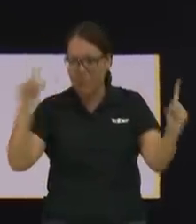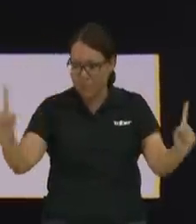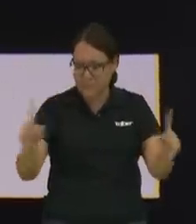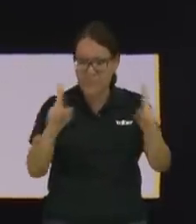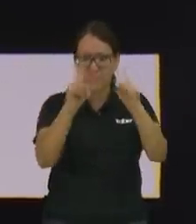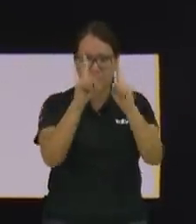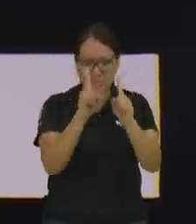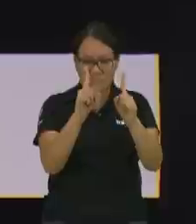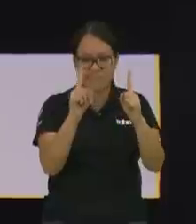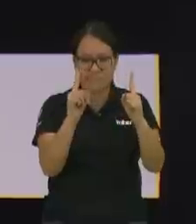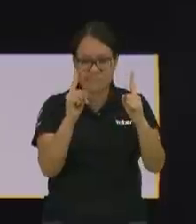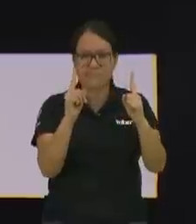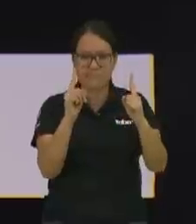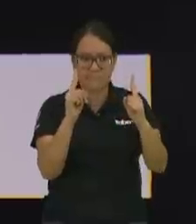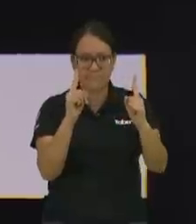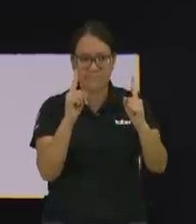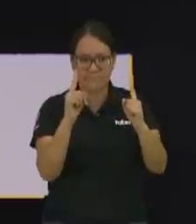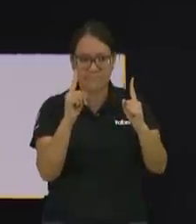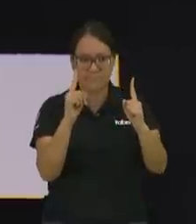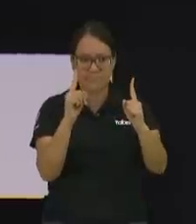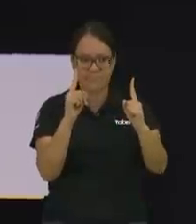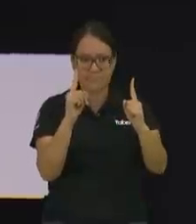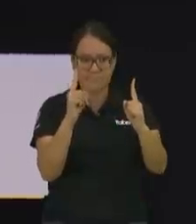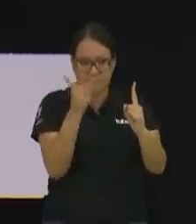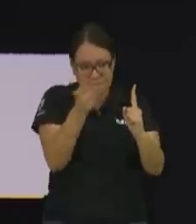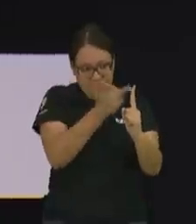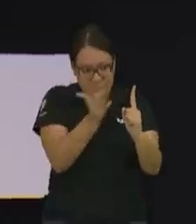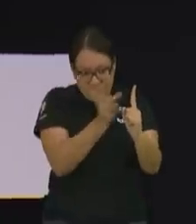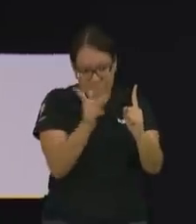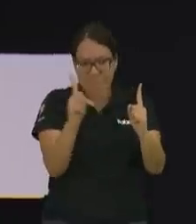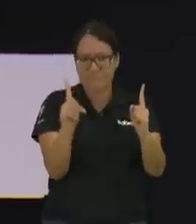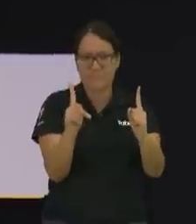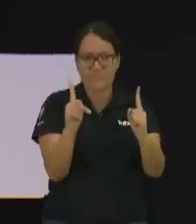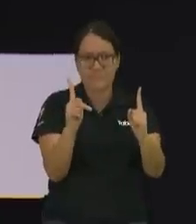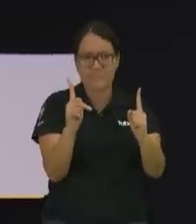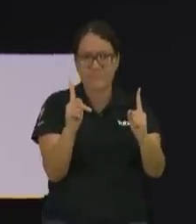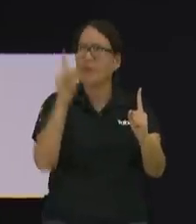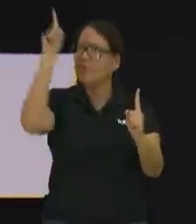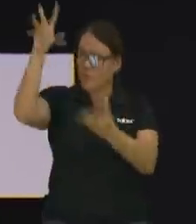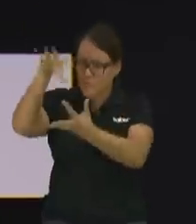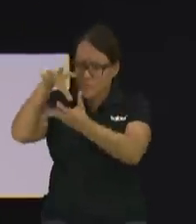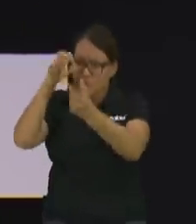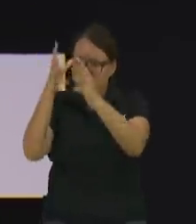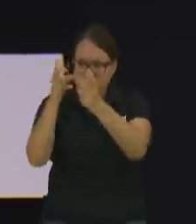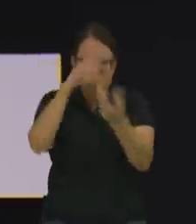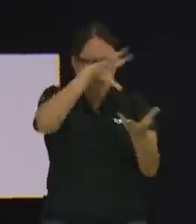a ambos a ambos los hizo Jehová